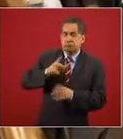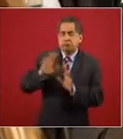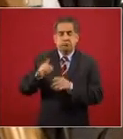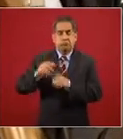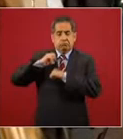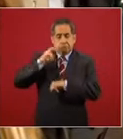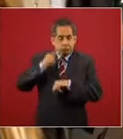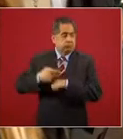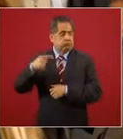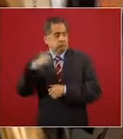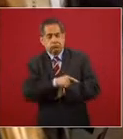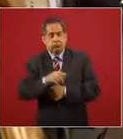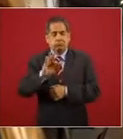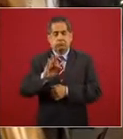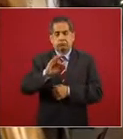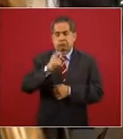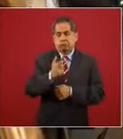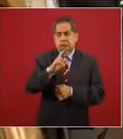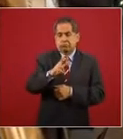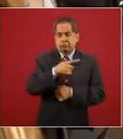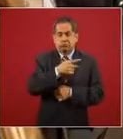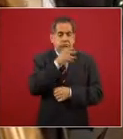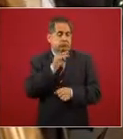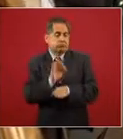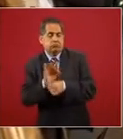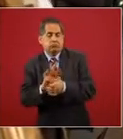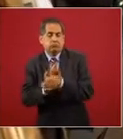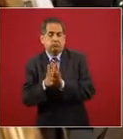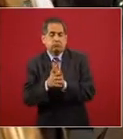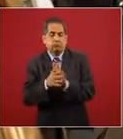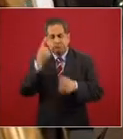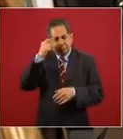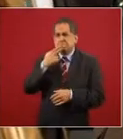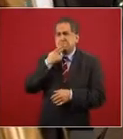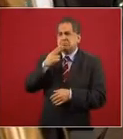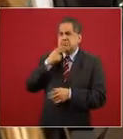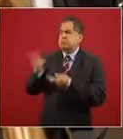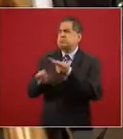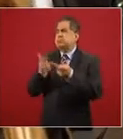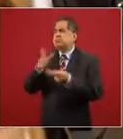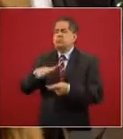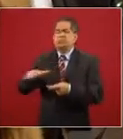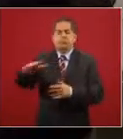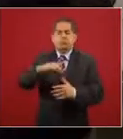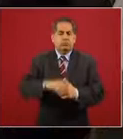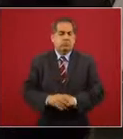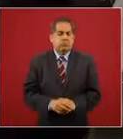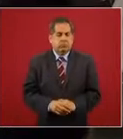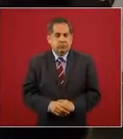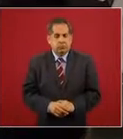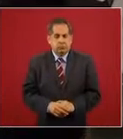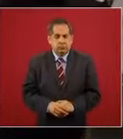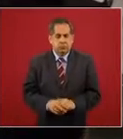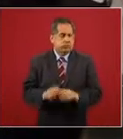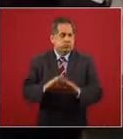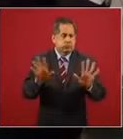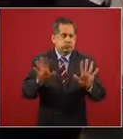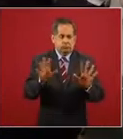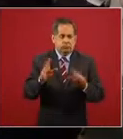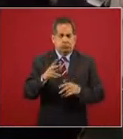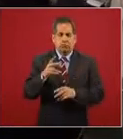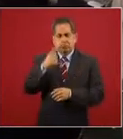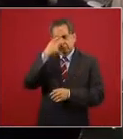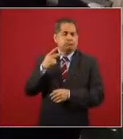usted ha dicho no ser encubridores para presentar denuncias cuál sería el sentido de una consulta es una postura política política